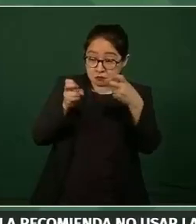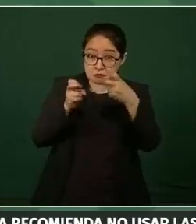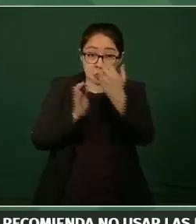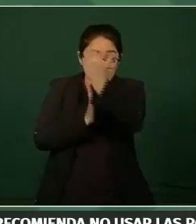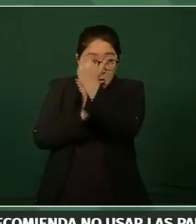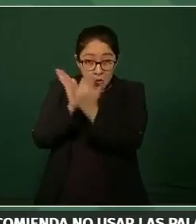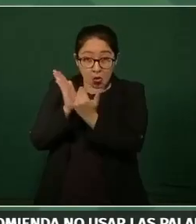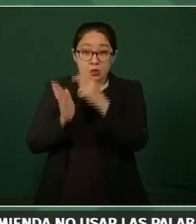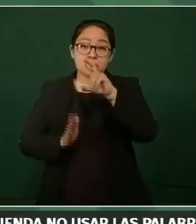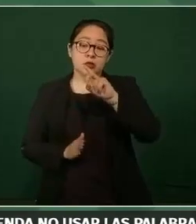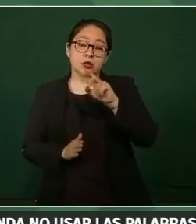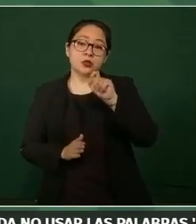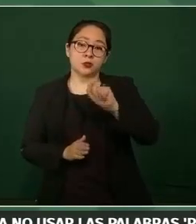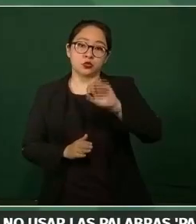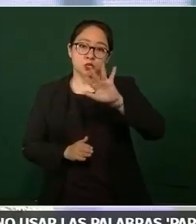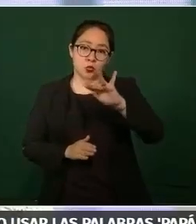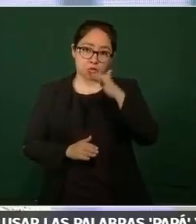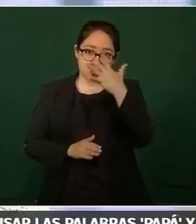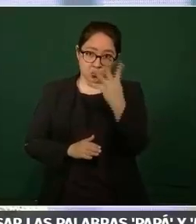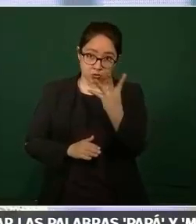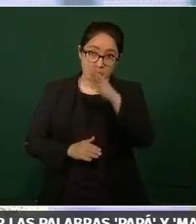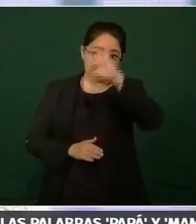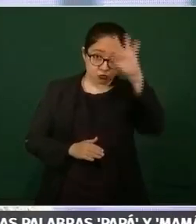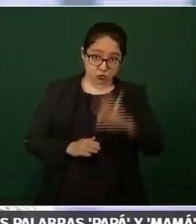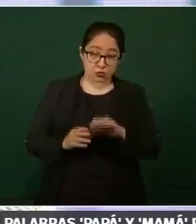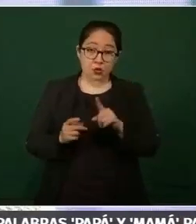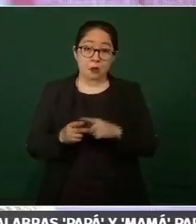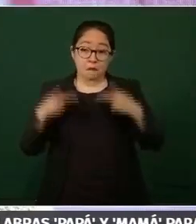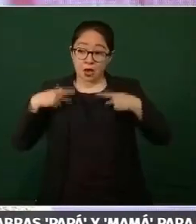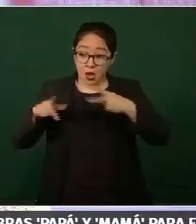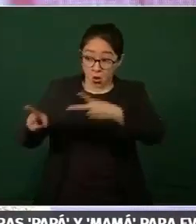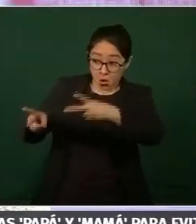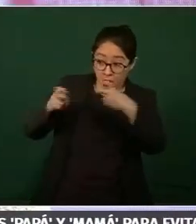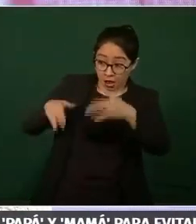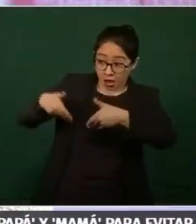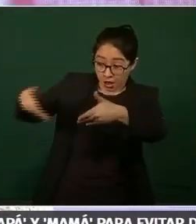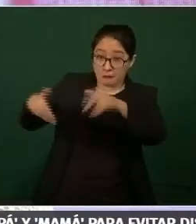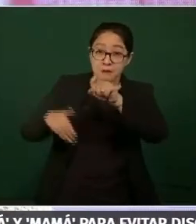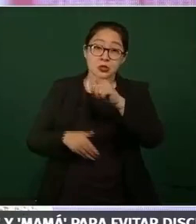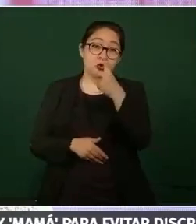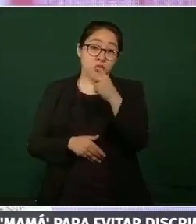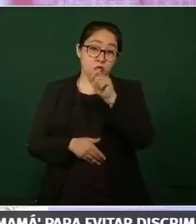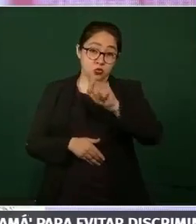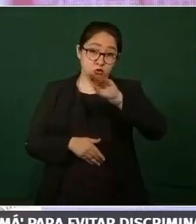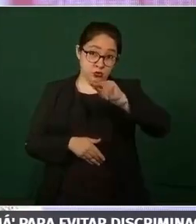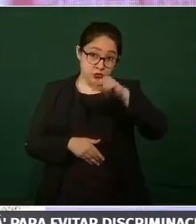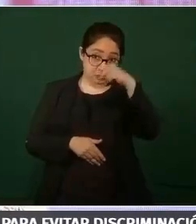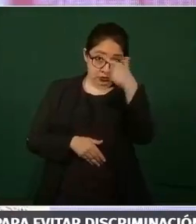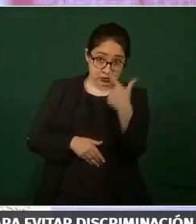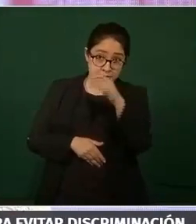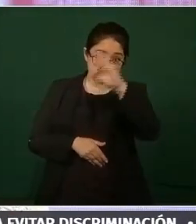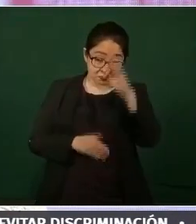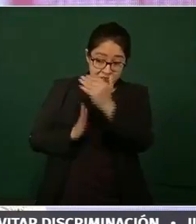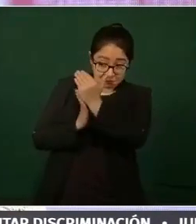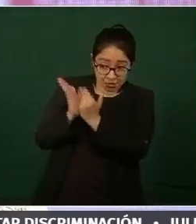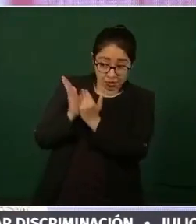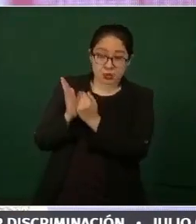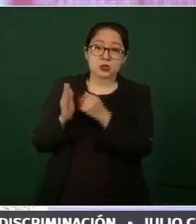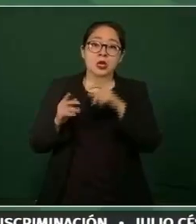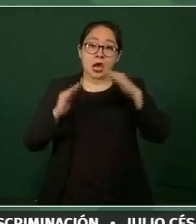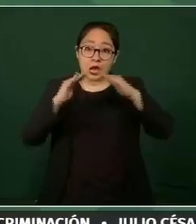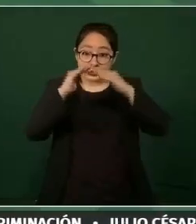30.54%, el robo a transeúnte 22.87% y el robo a casa habitación